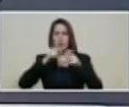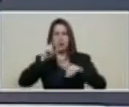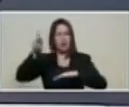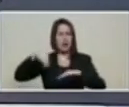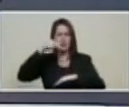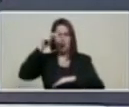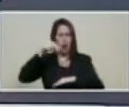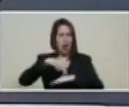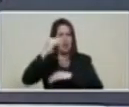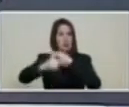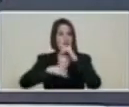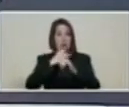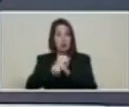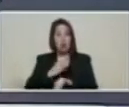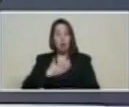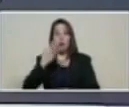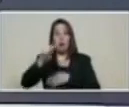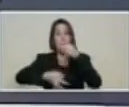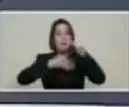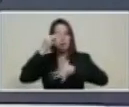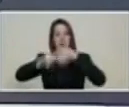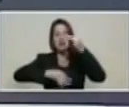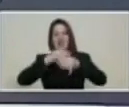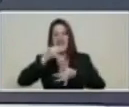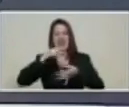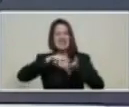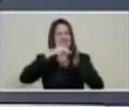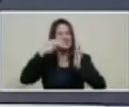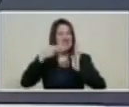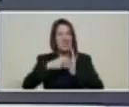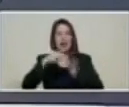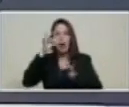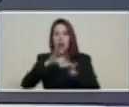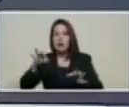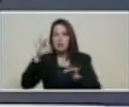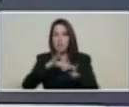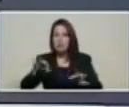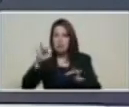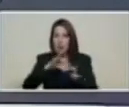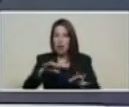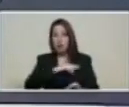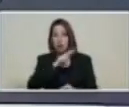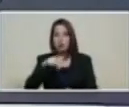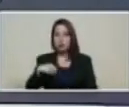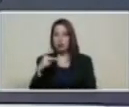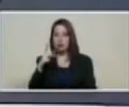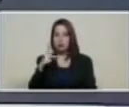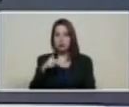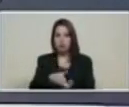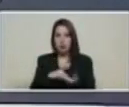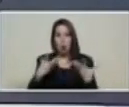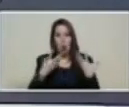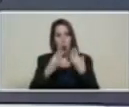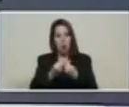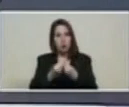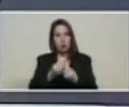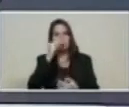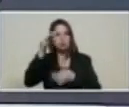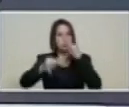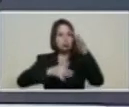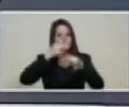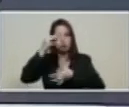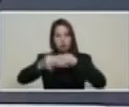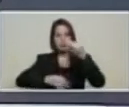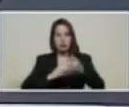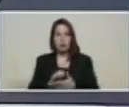internacionales y podamos explicar muy bien en el petro y vayamos nosotros el equipo económico hoy empezaron